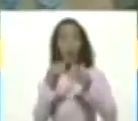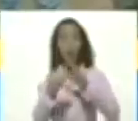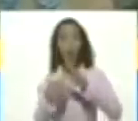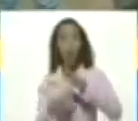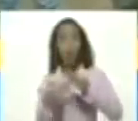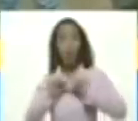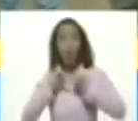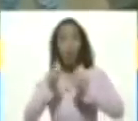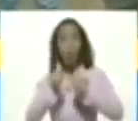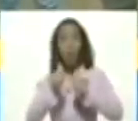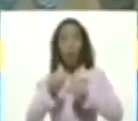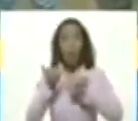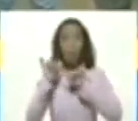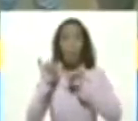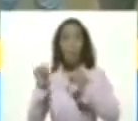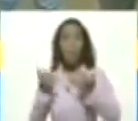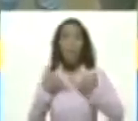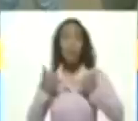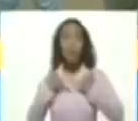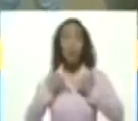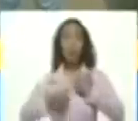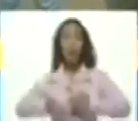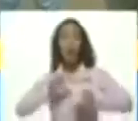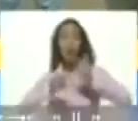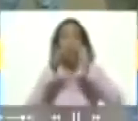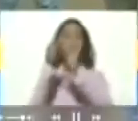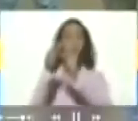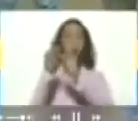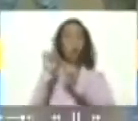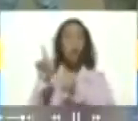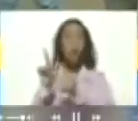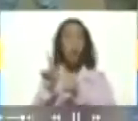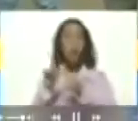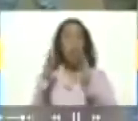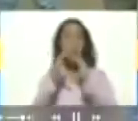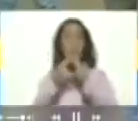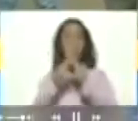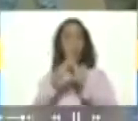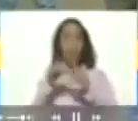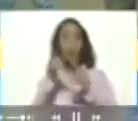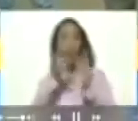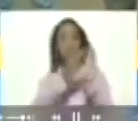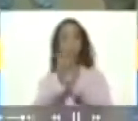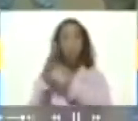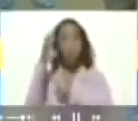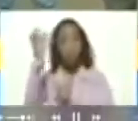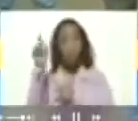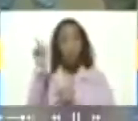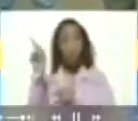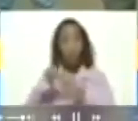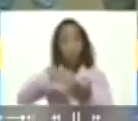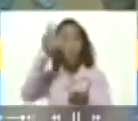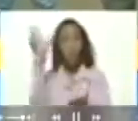iniciar la autoconstrucción de las viviendas del consejo comunal del edén aprobado